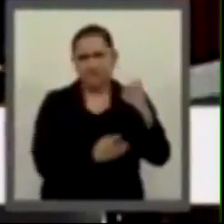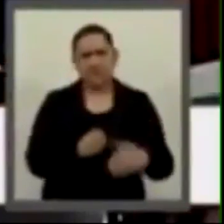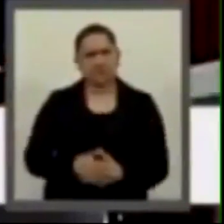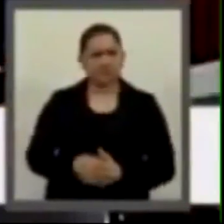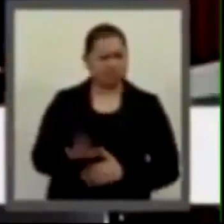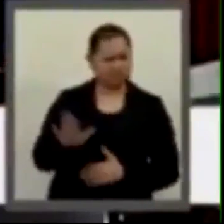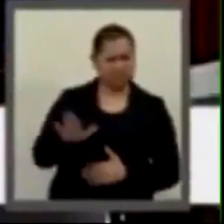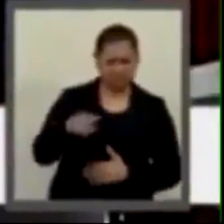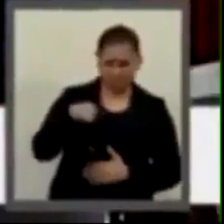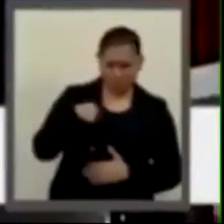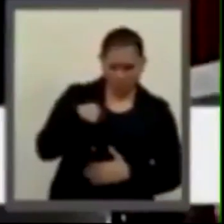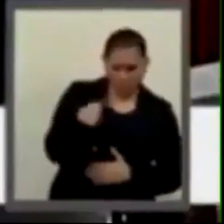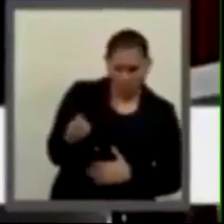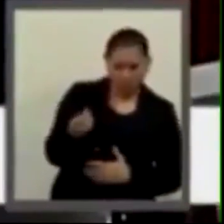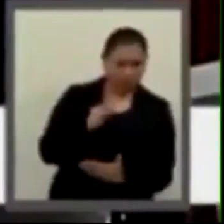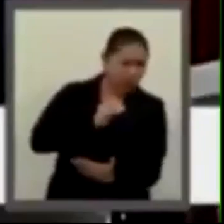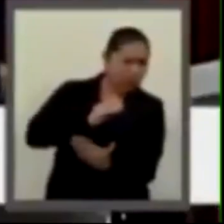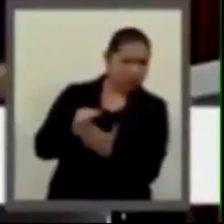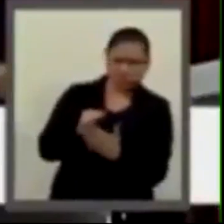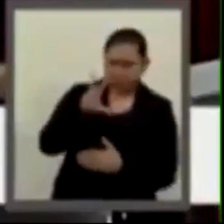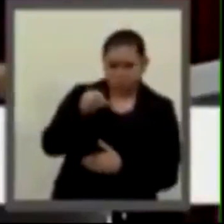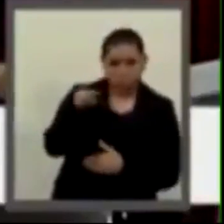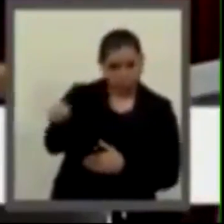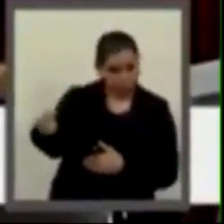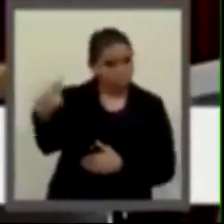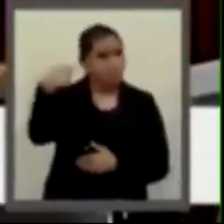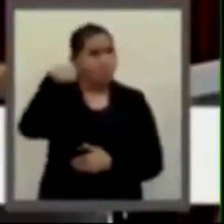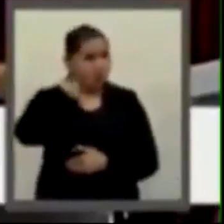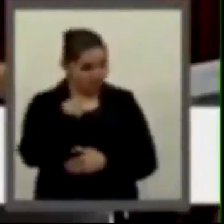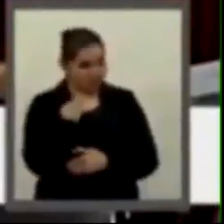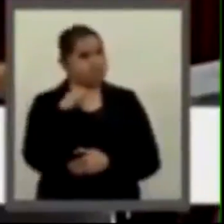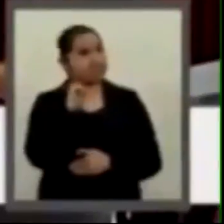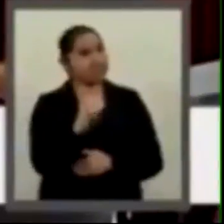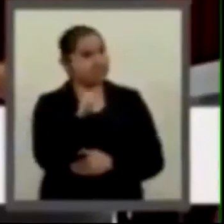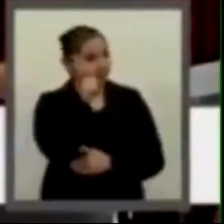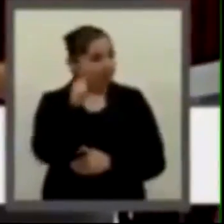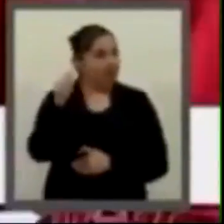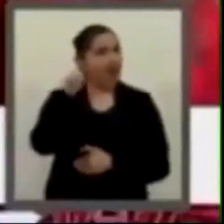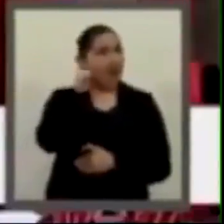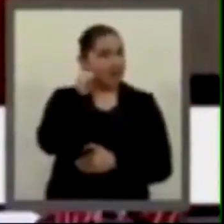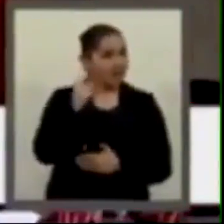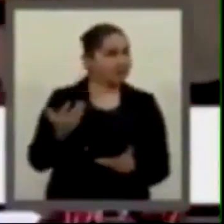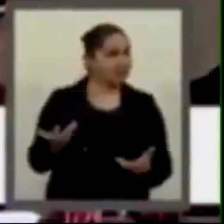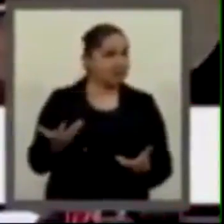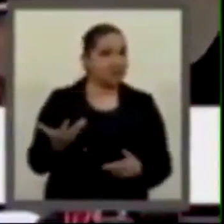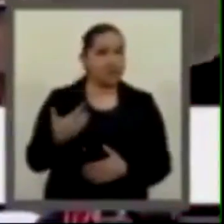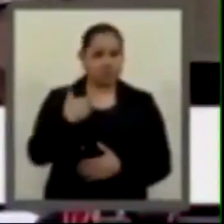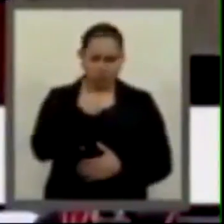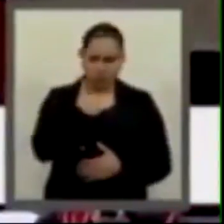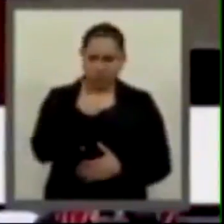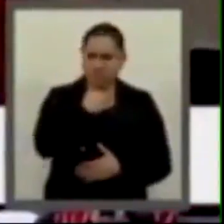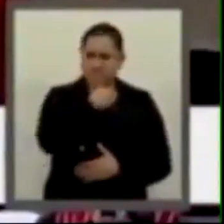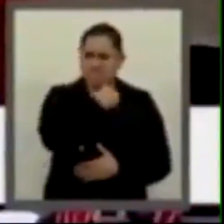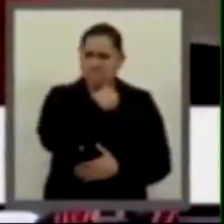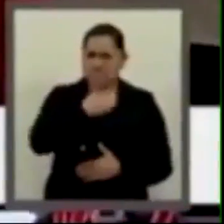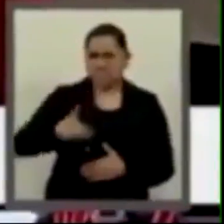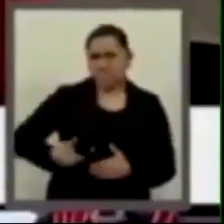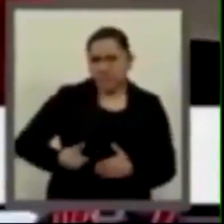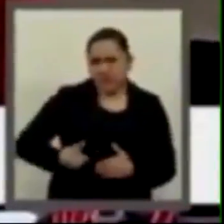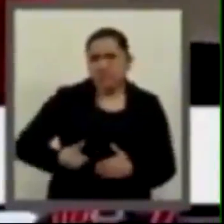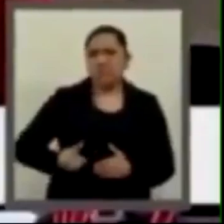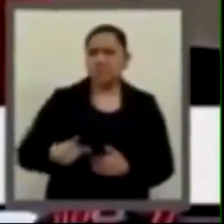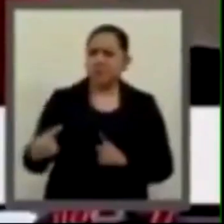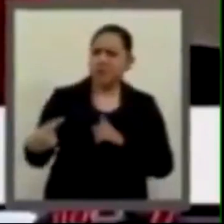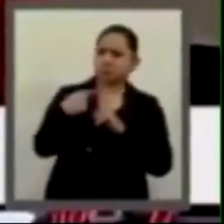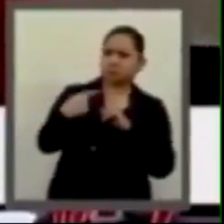voz y dijo que no le había faltado al respeto y más bien fue Fernández Noroña quien le faltó al respeto y hasta lo agredió y le negó